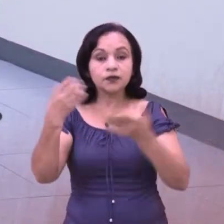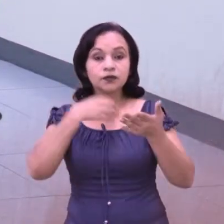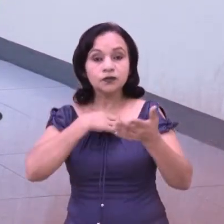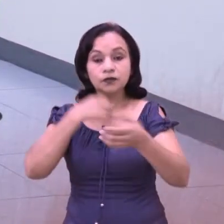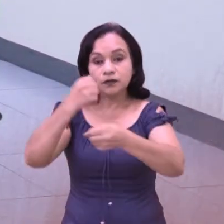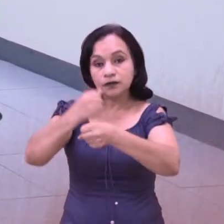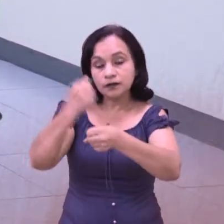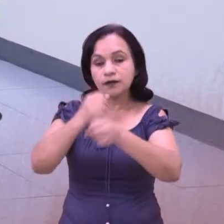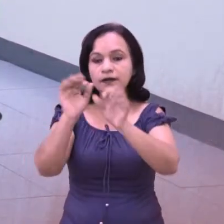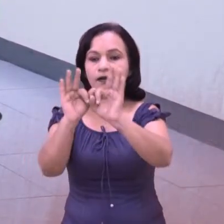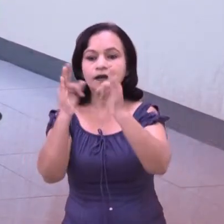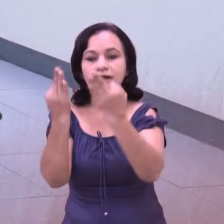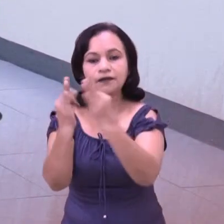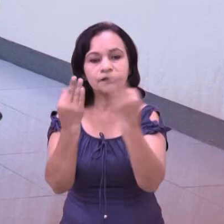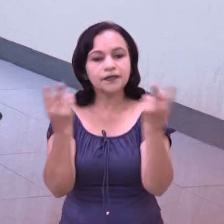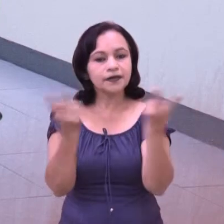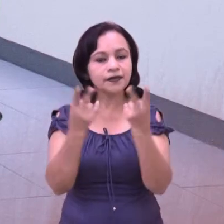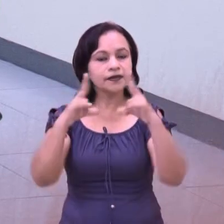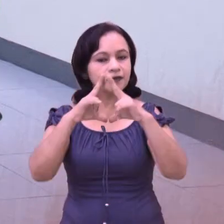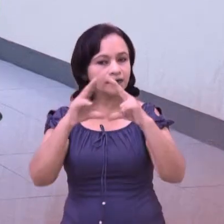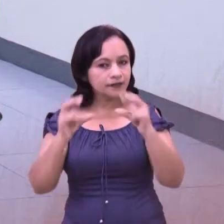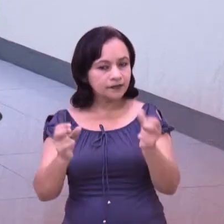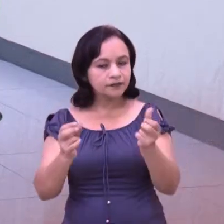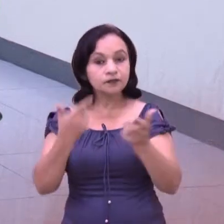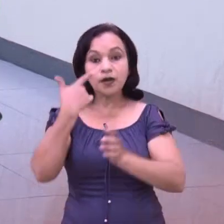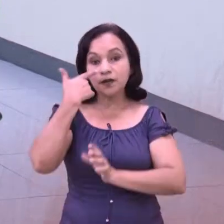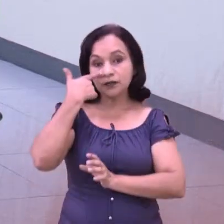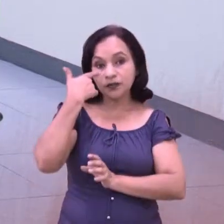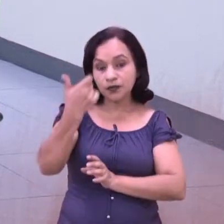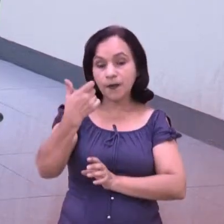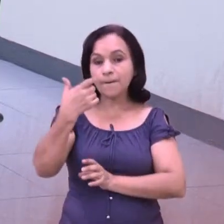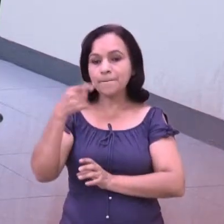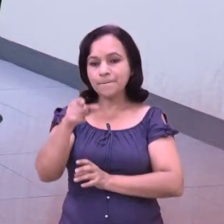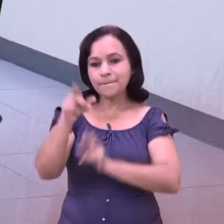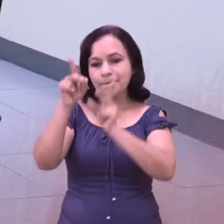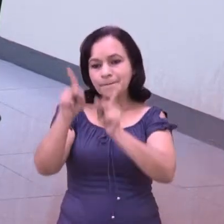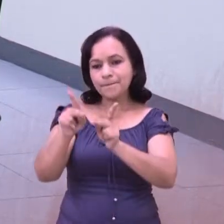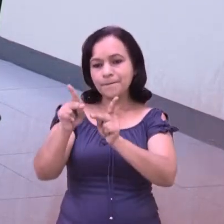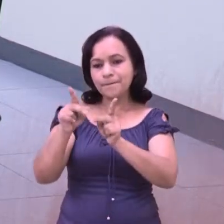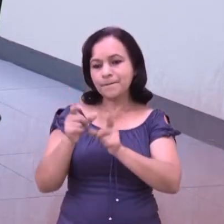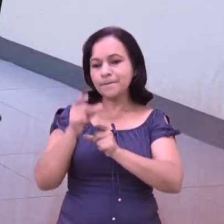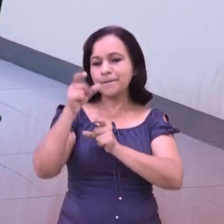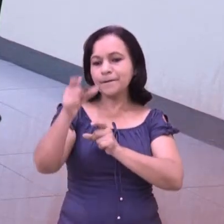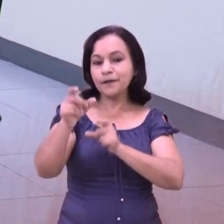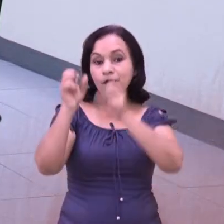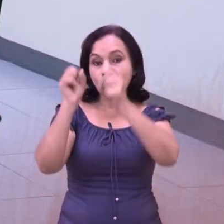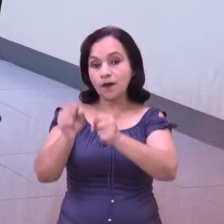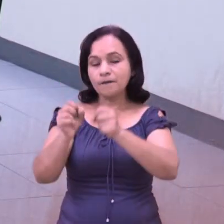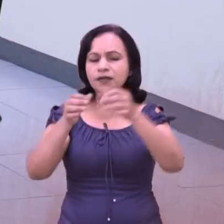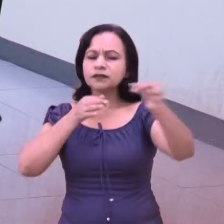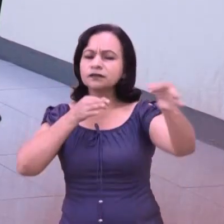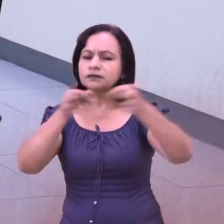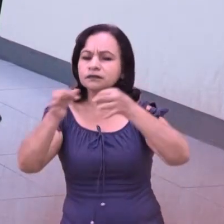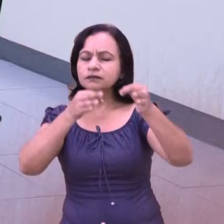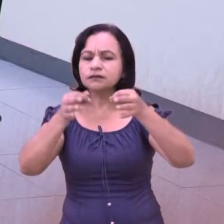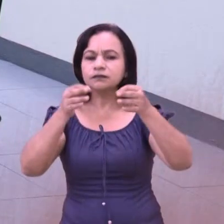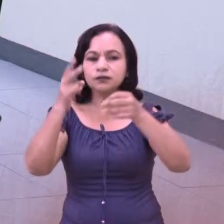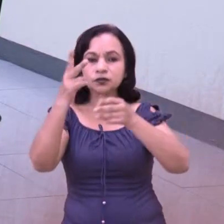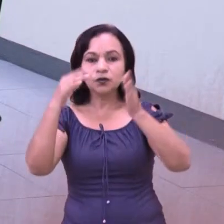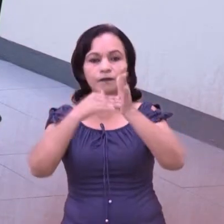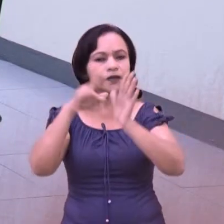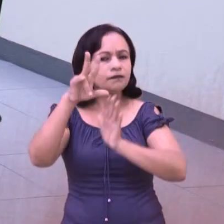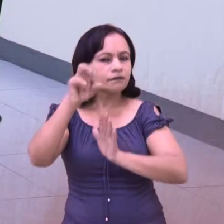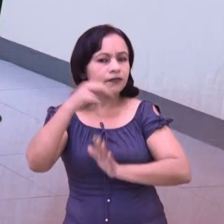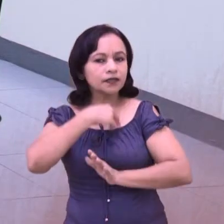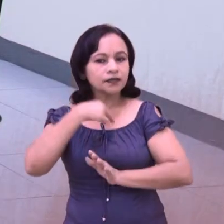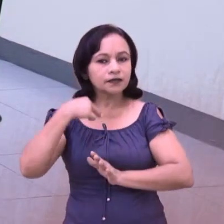protagonismo que han tenido las familias nicaragüenses. Conoceremos de voz de nuestro invitado todas las líneas estratégicas a desarrollarse para